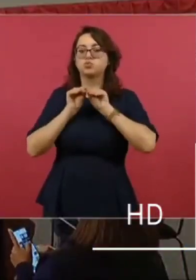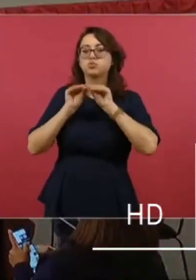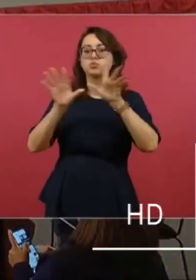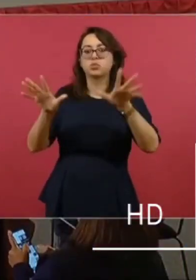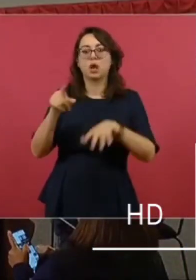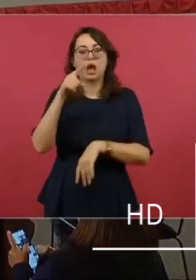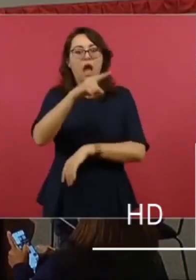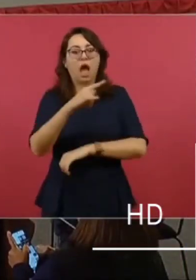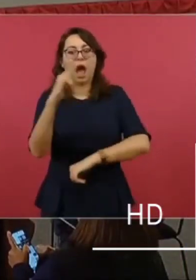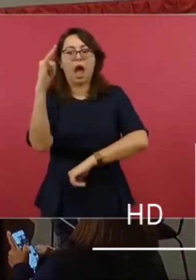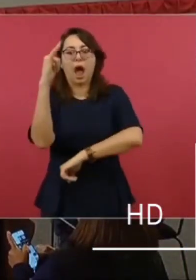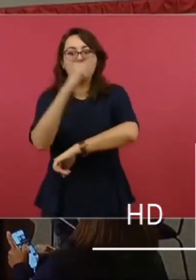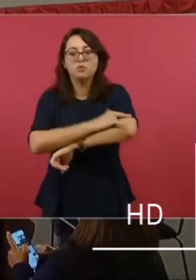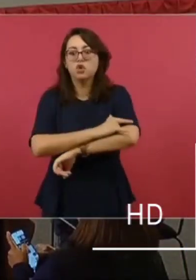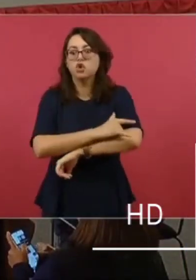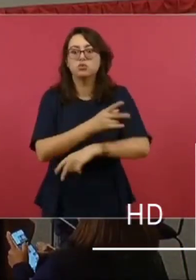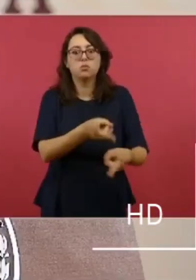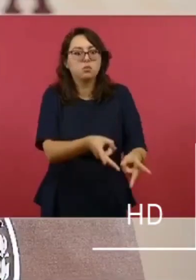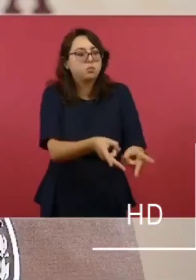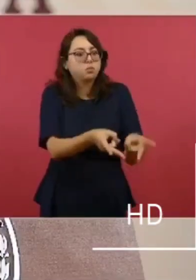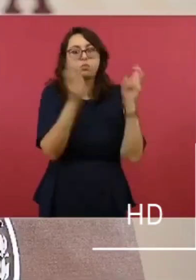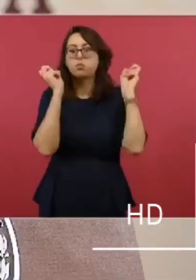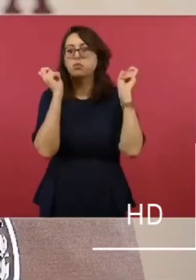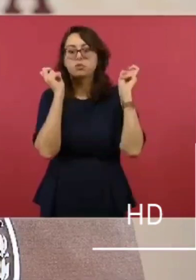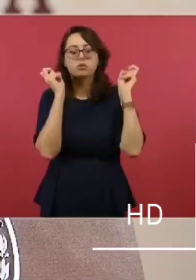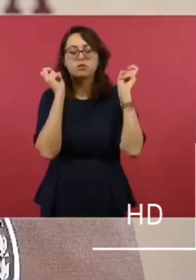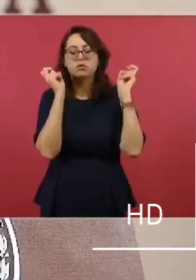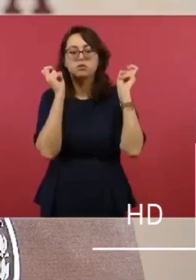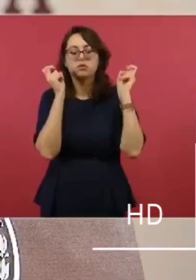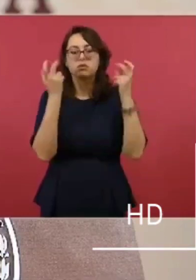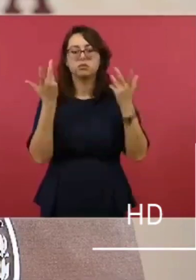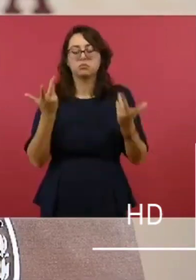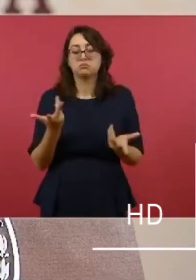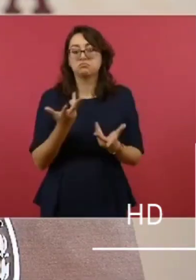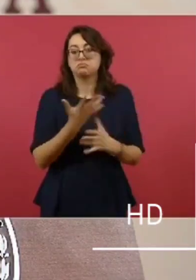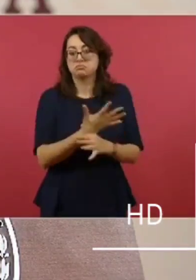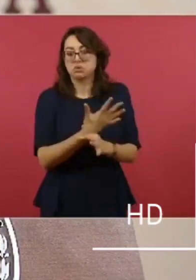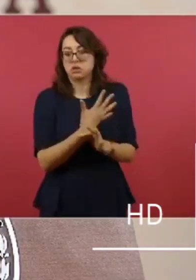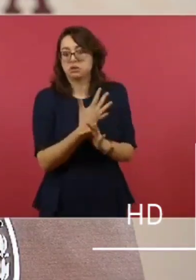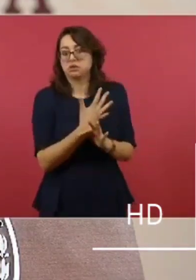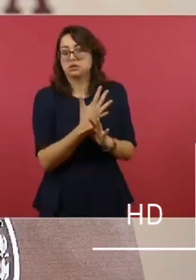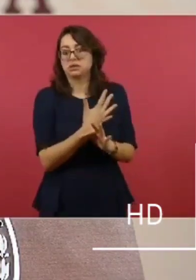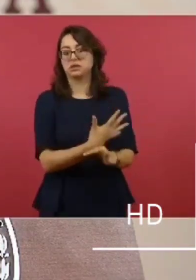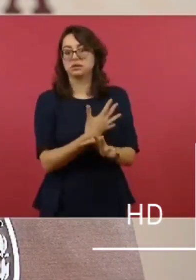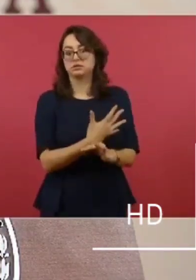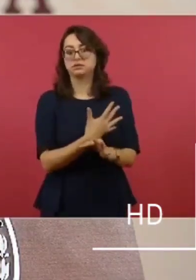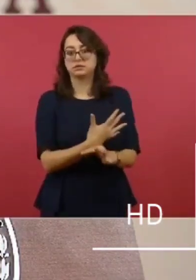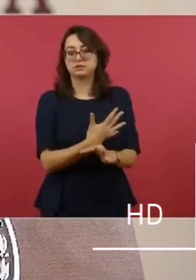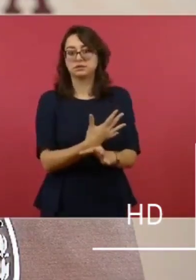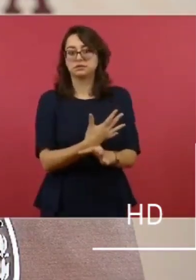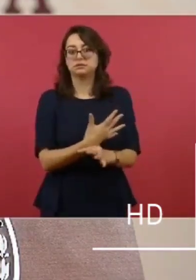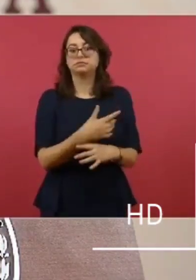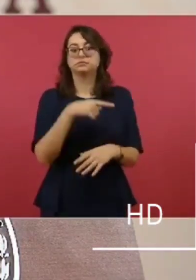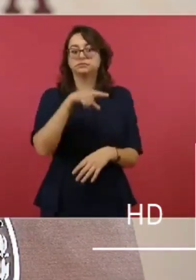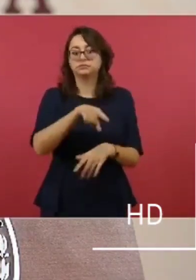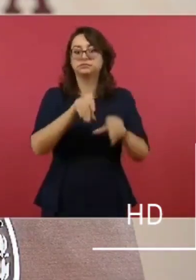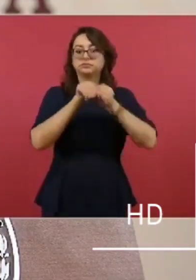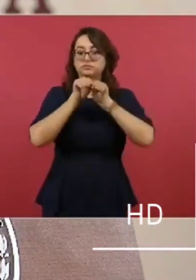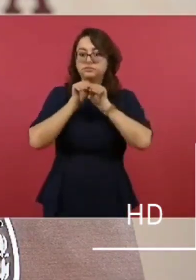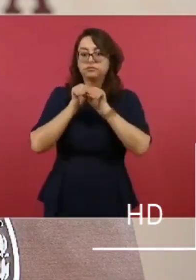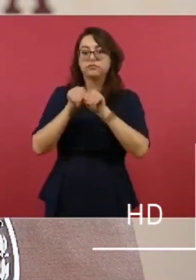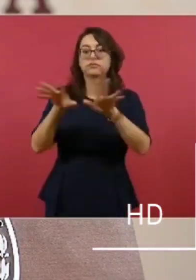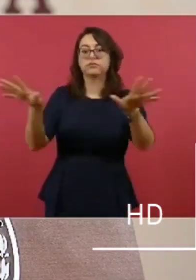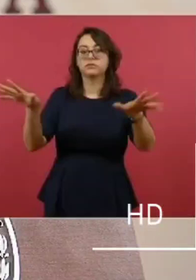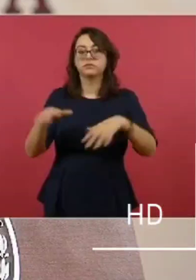se había robado un avión del aeropuerto internacional de la Ciudad de México él dice en esta comunicación que emitió a través de su red social